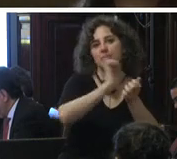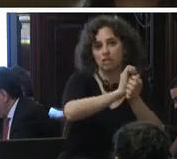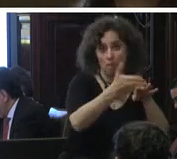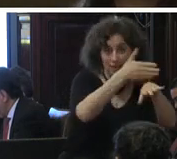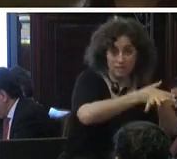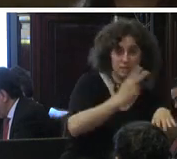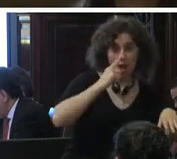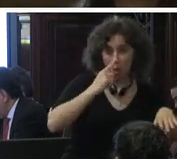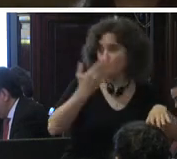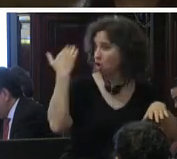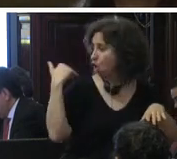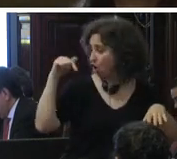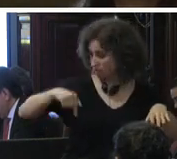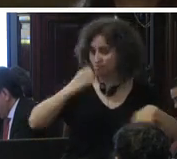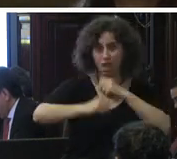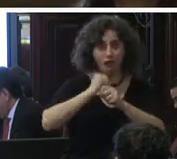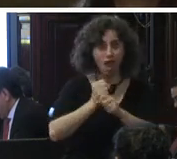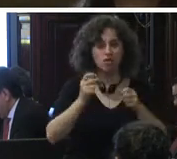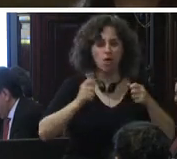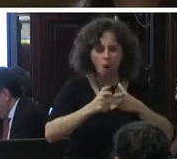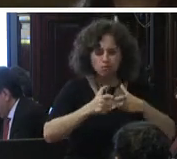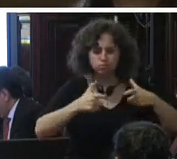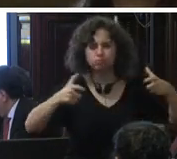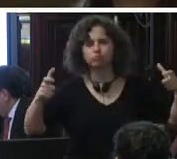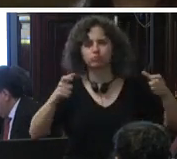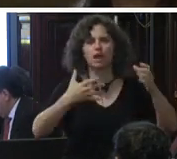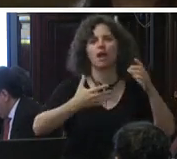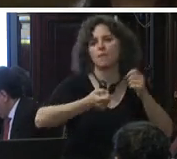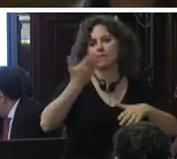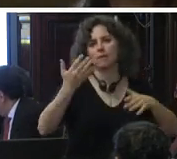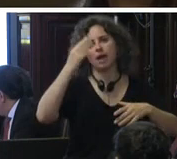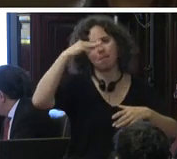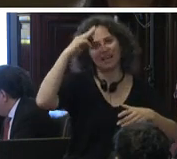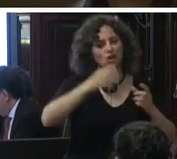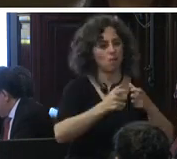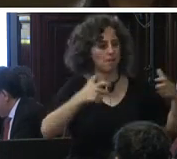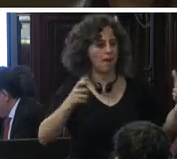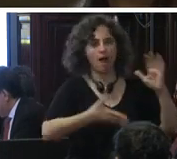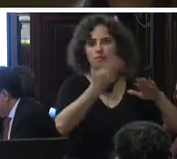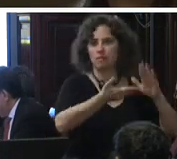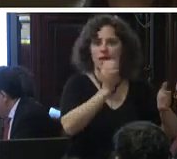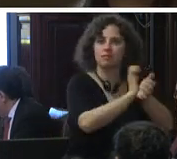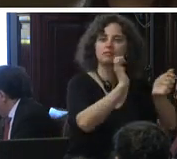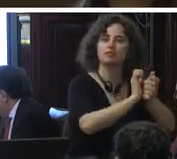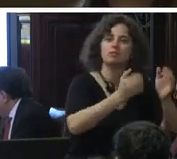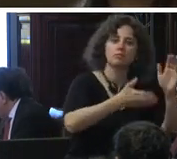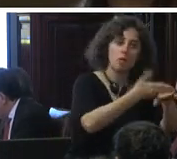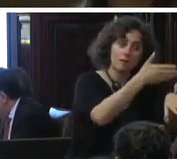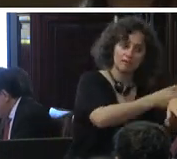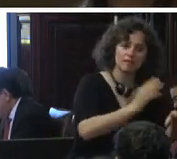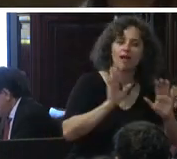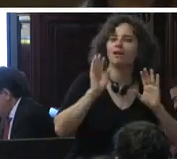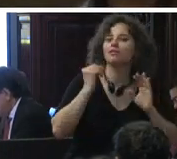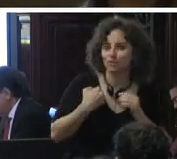donde se expresa la preocupación sobre el incremento a la prisión preventiva en México entre 2003 y 2015 me permito